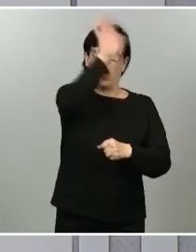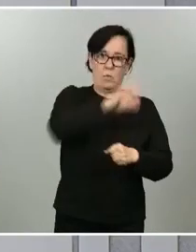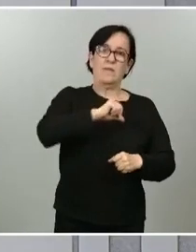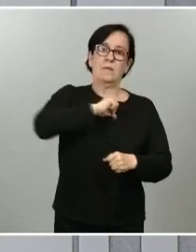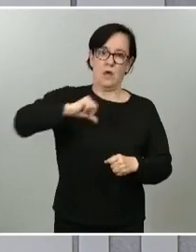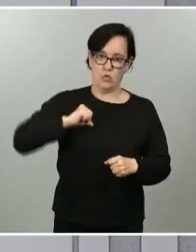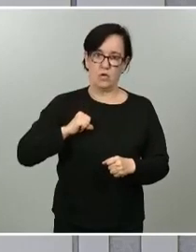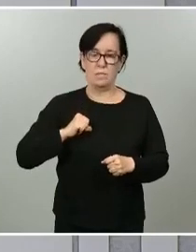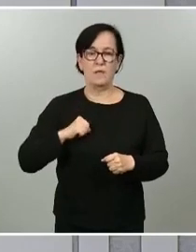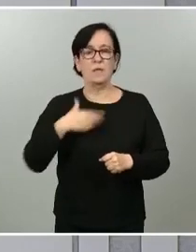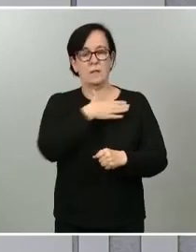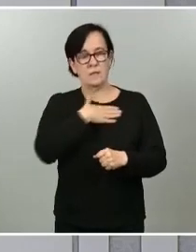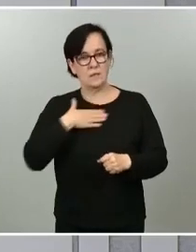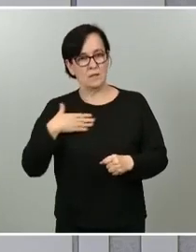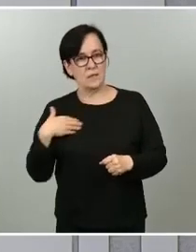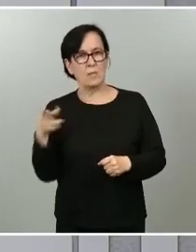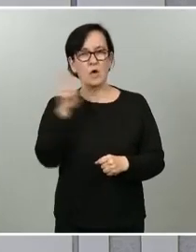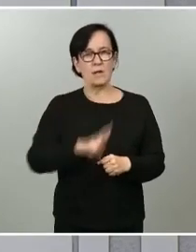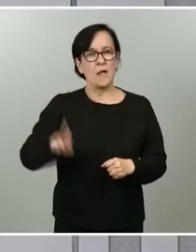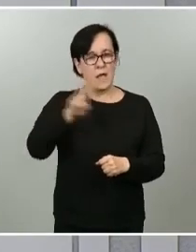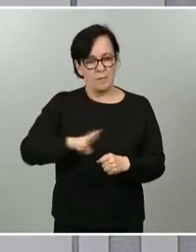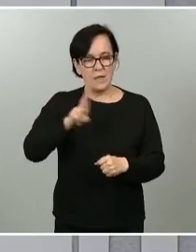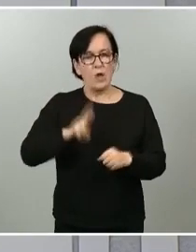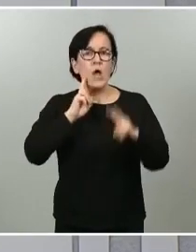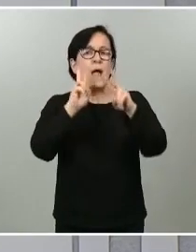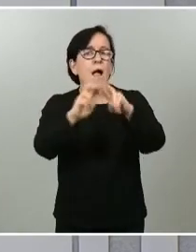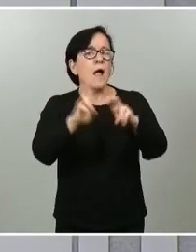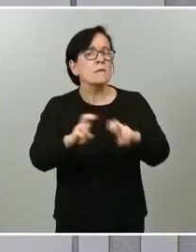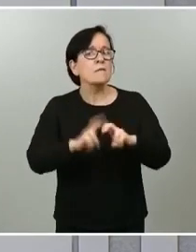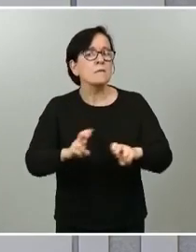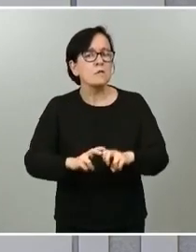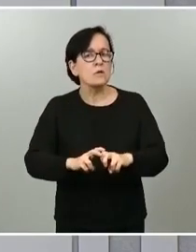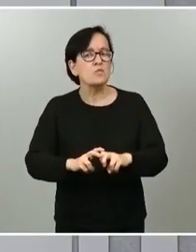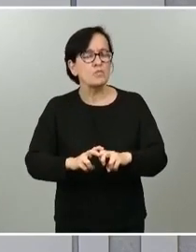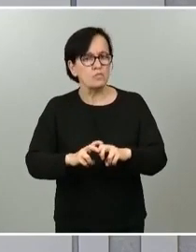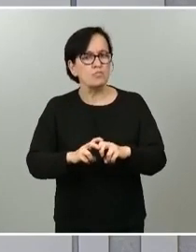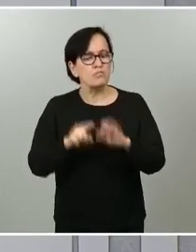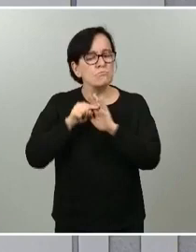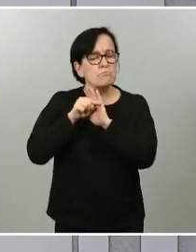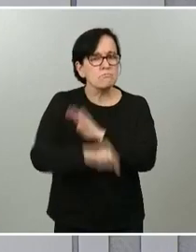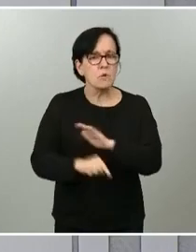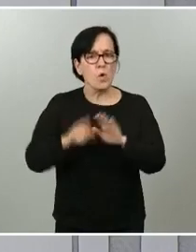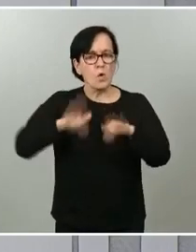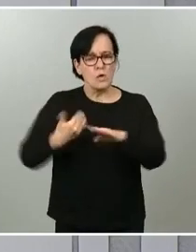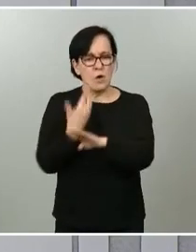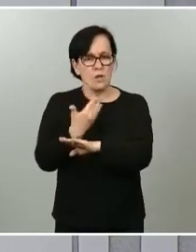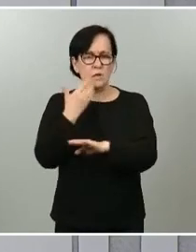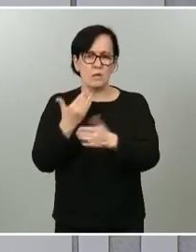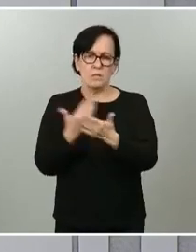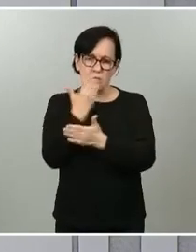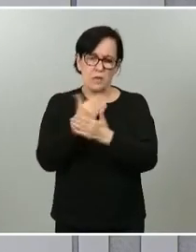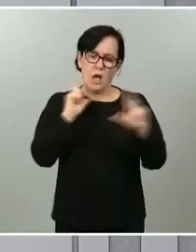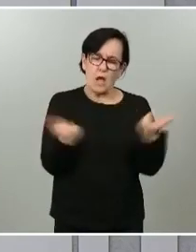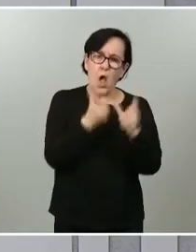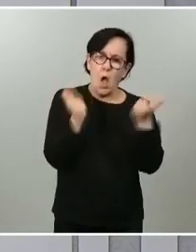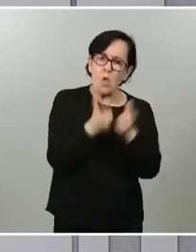esta parte, queremos insistir. Ha sido un análisis intenso de los últimos días, con muchas reuniones bilaterales, en las